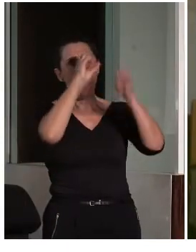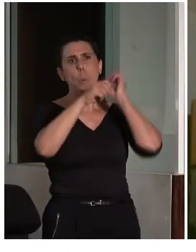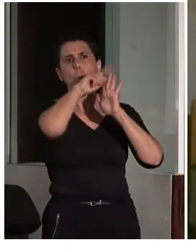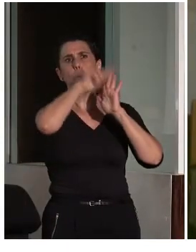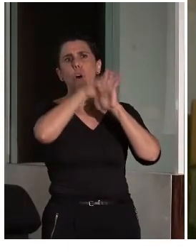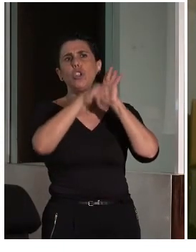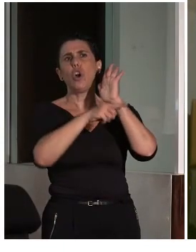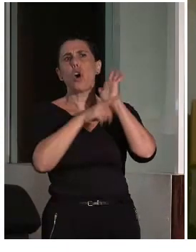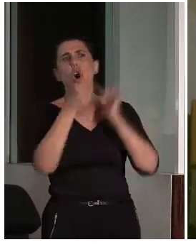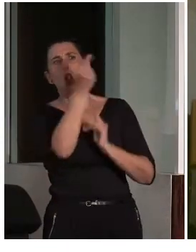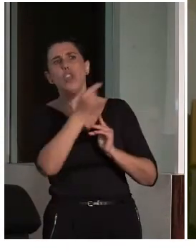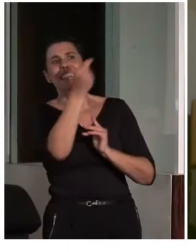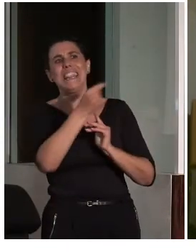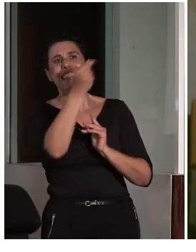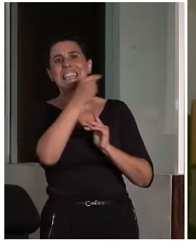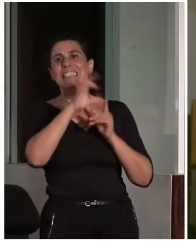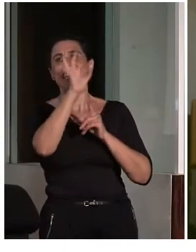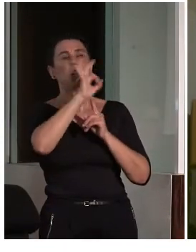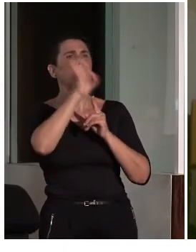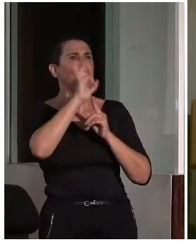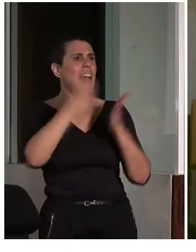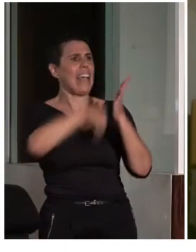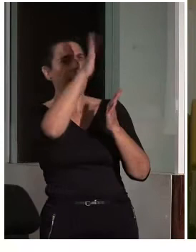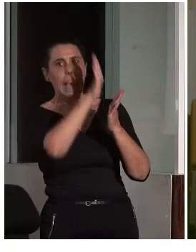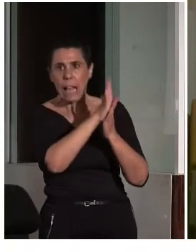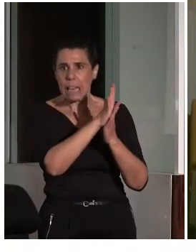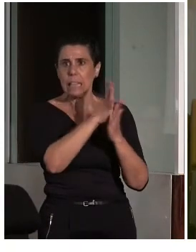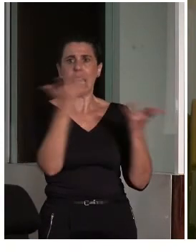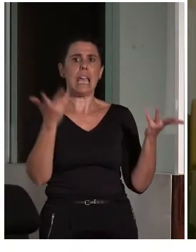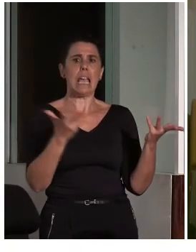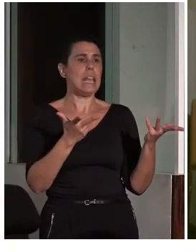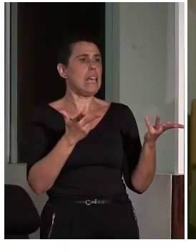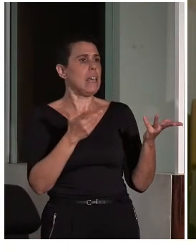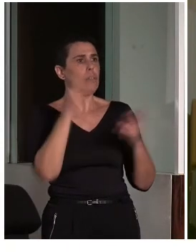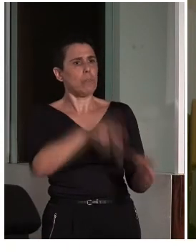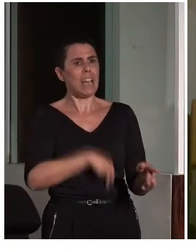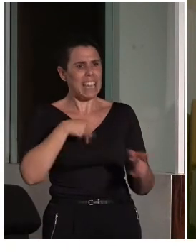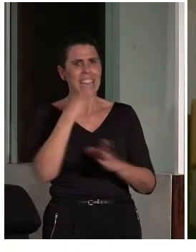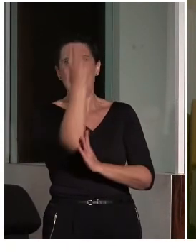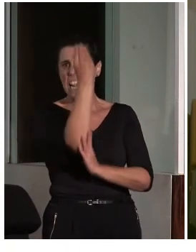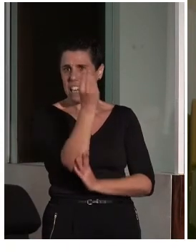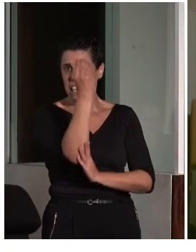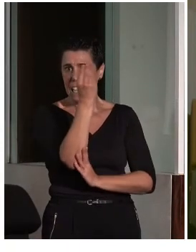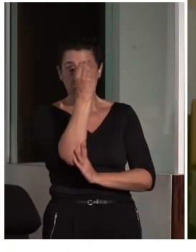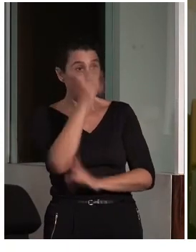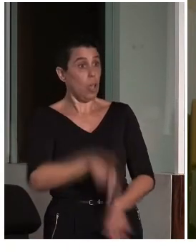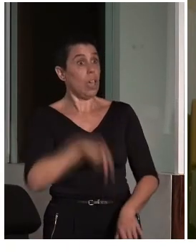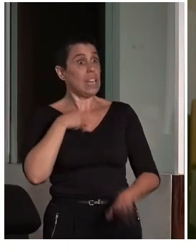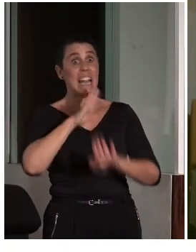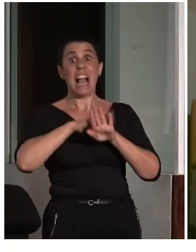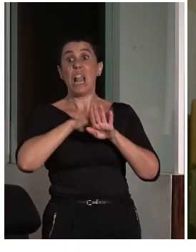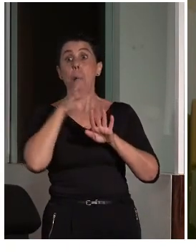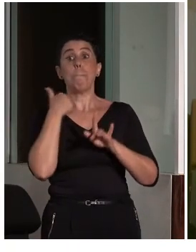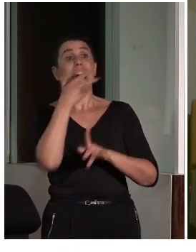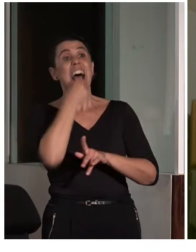señalética a nivel cartelería, hitos para señalizar, para identificar